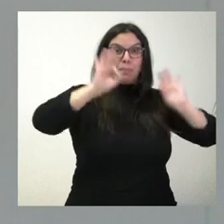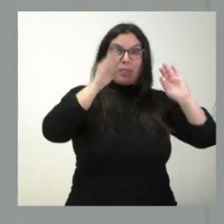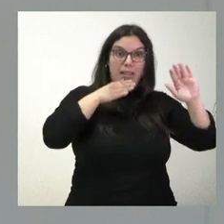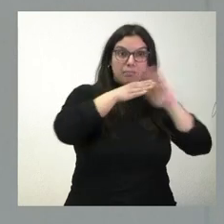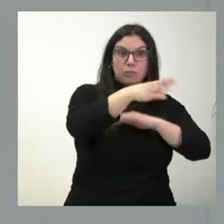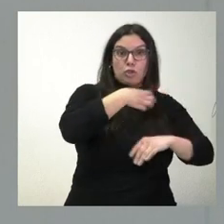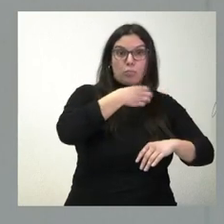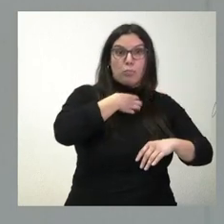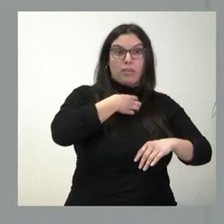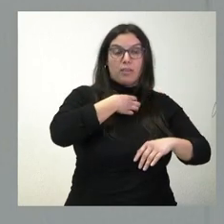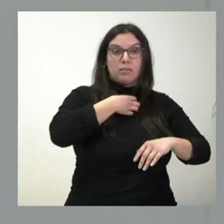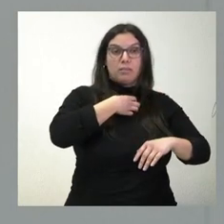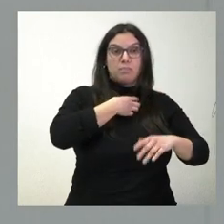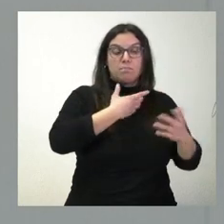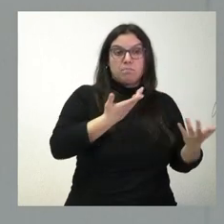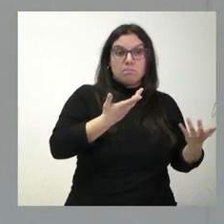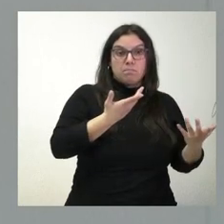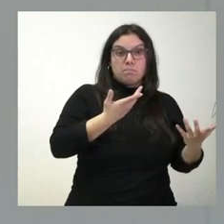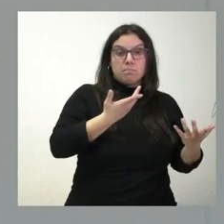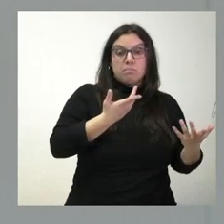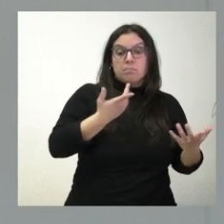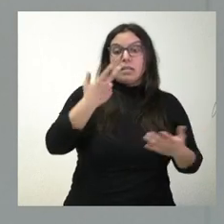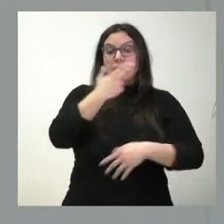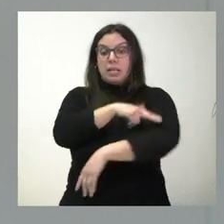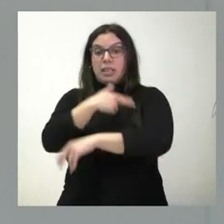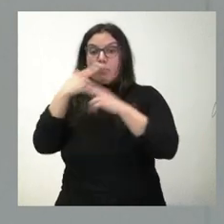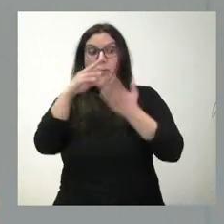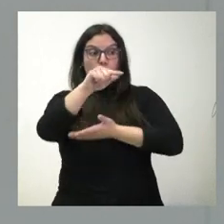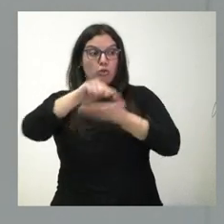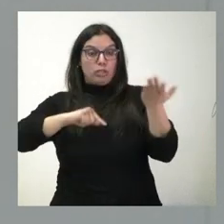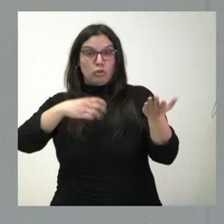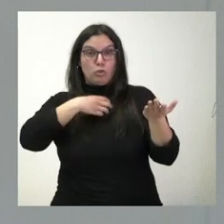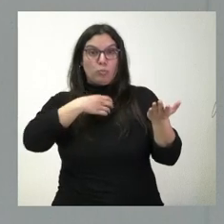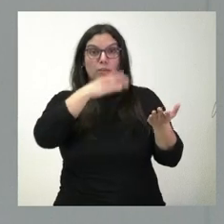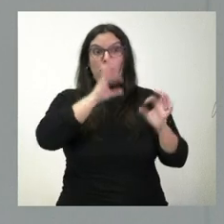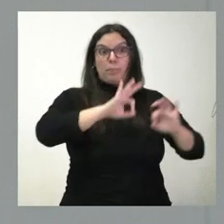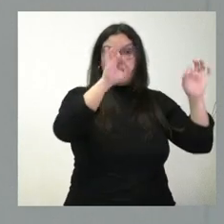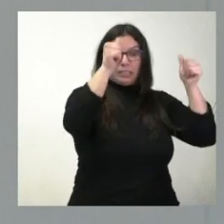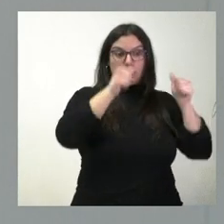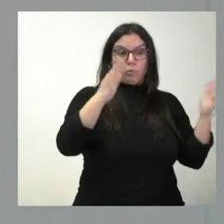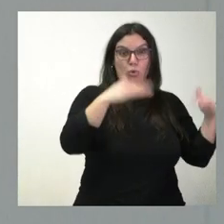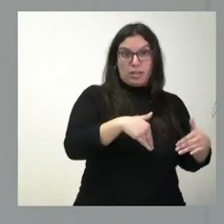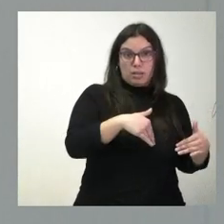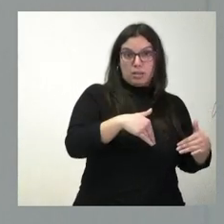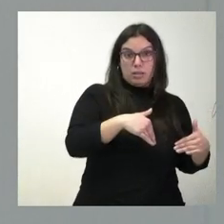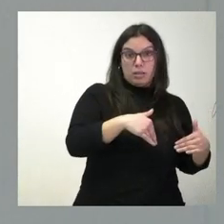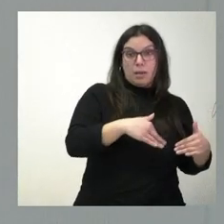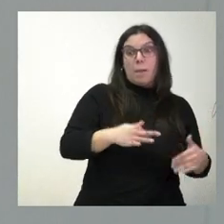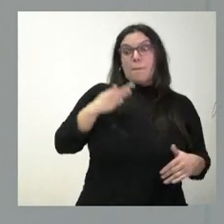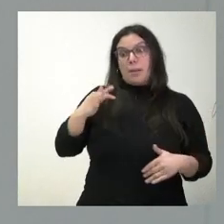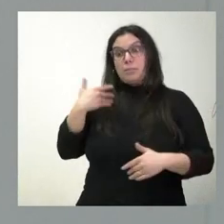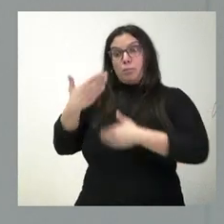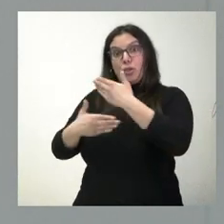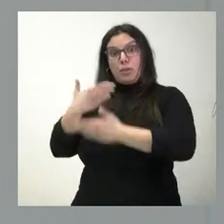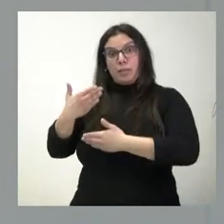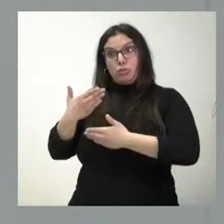especialización y, por tanto, no pueden ser contratados por la Sanidad Pública a no ser médicos especialistas. Y, por otra parte, tenemos un procedimiento